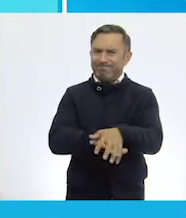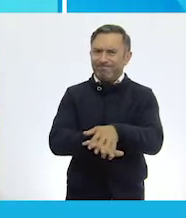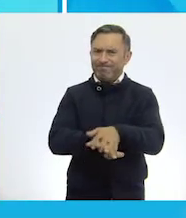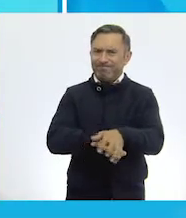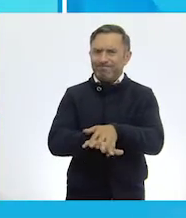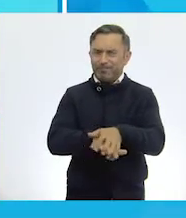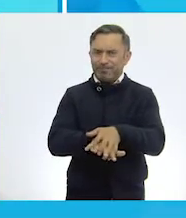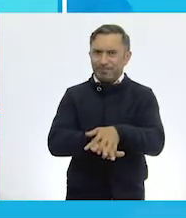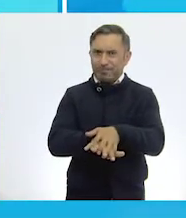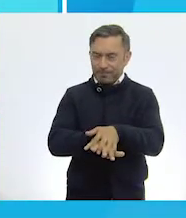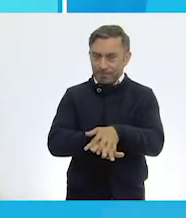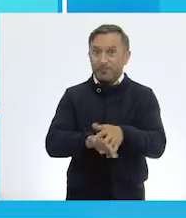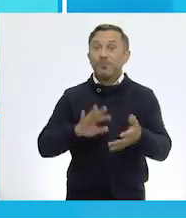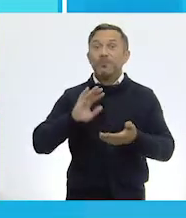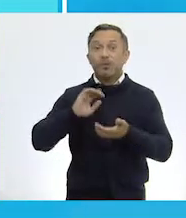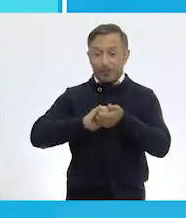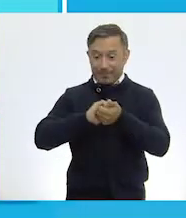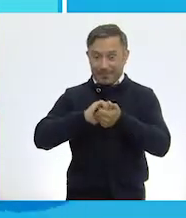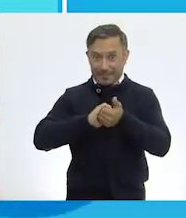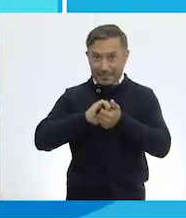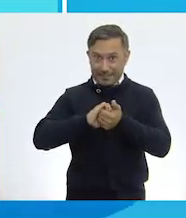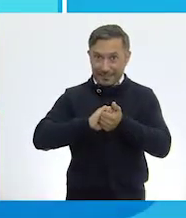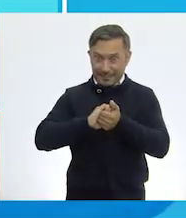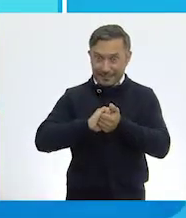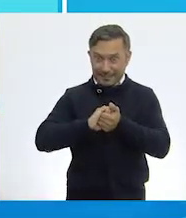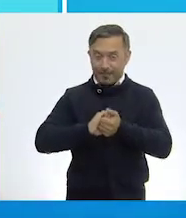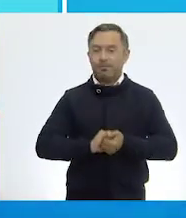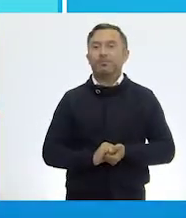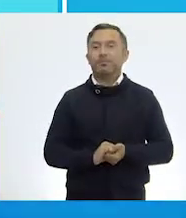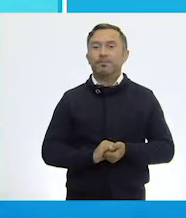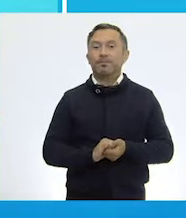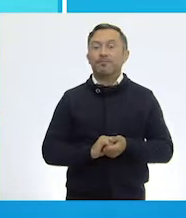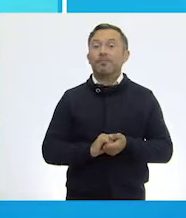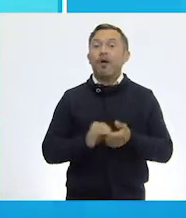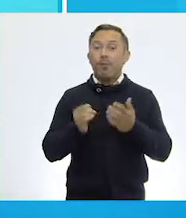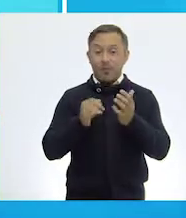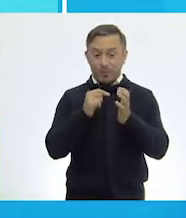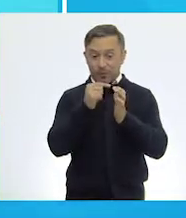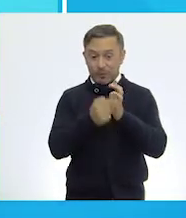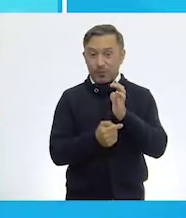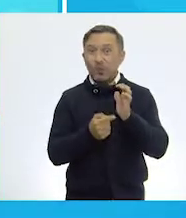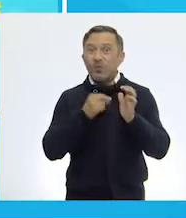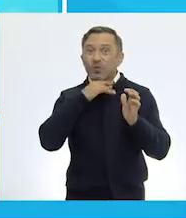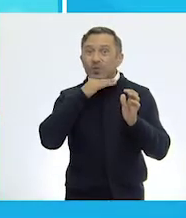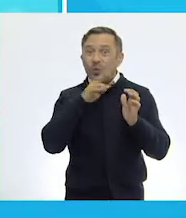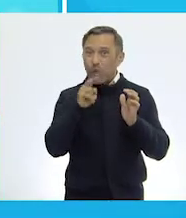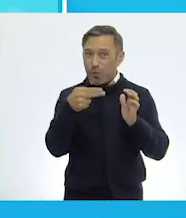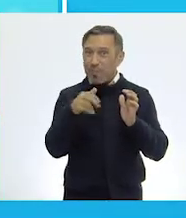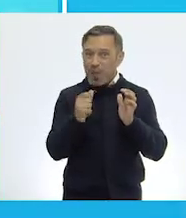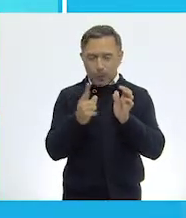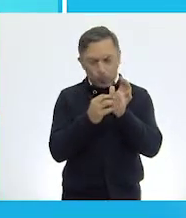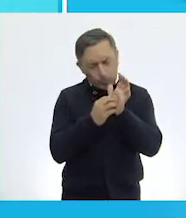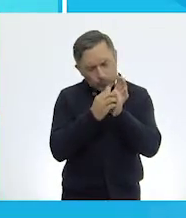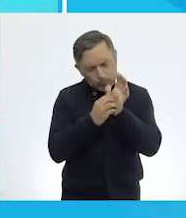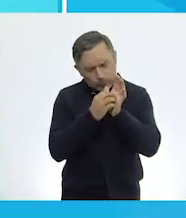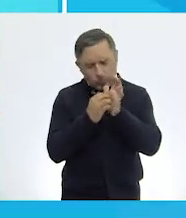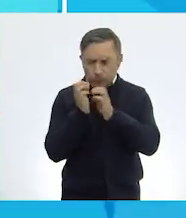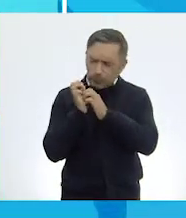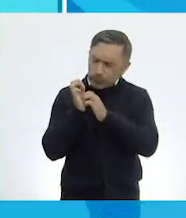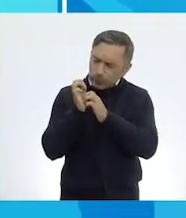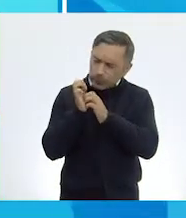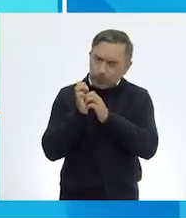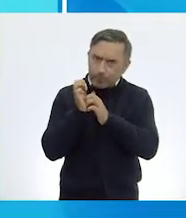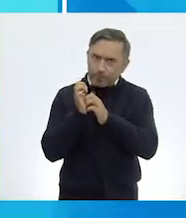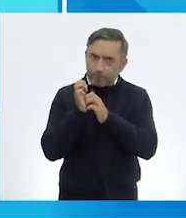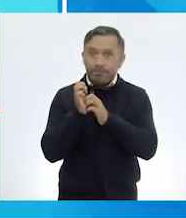con la otra mano. Frota los dedos. Ahora, como que rasguñas la palma de tus manos para lavar tus uñas.